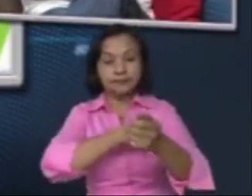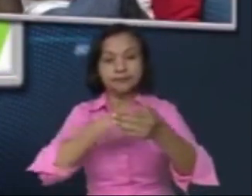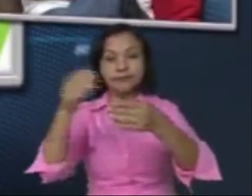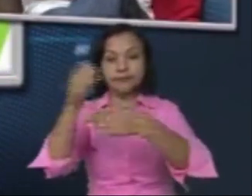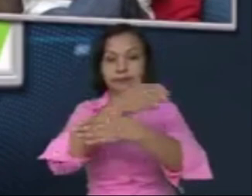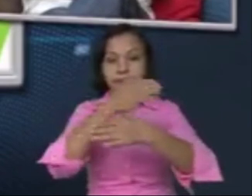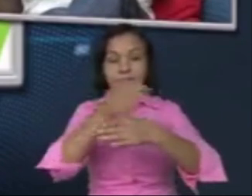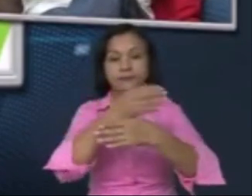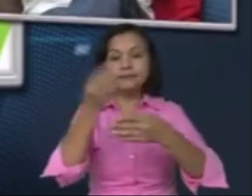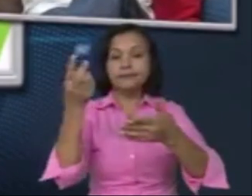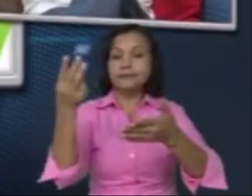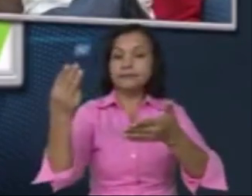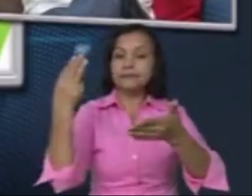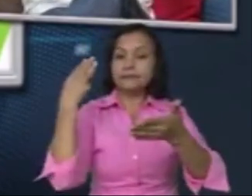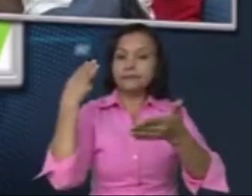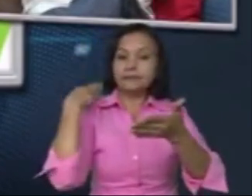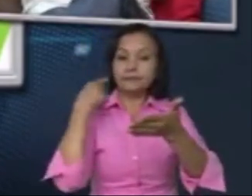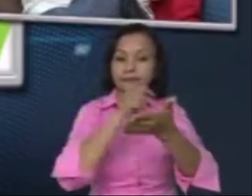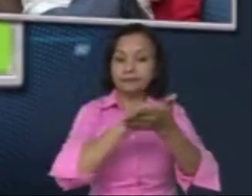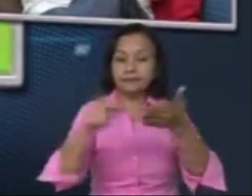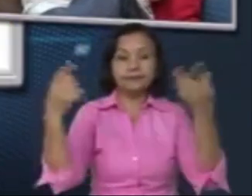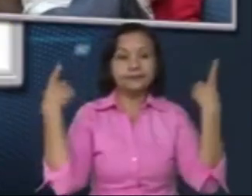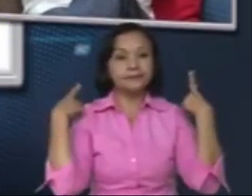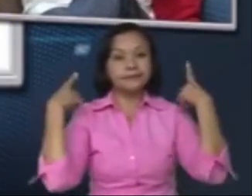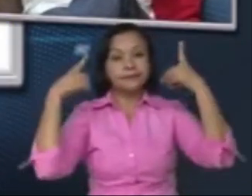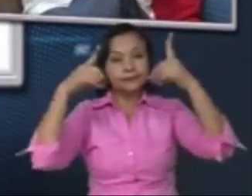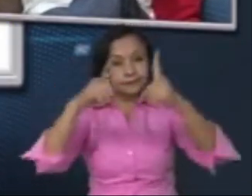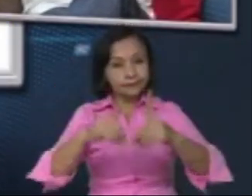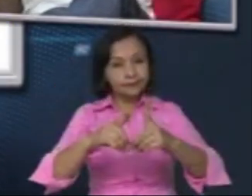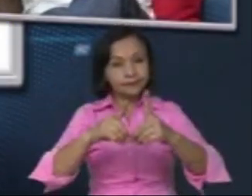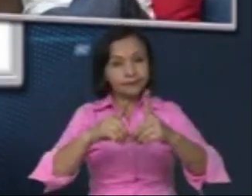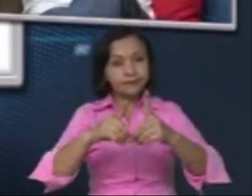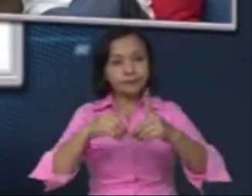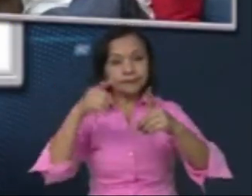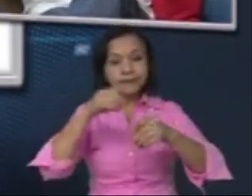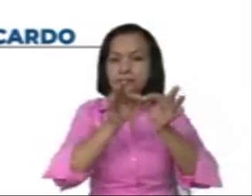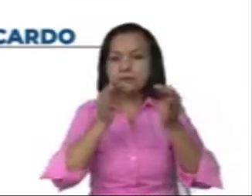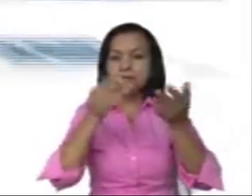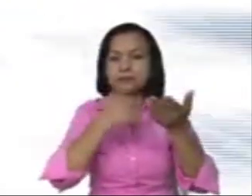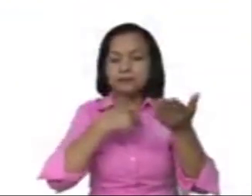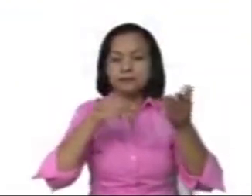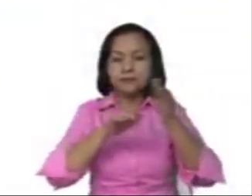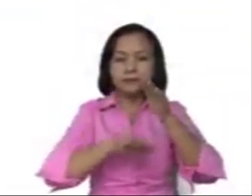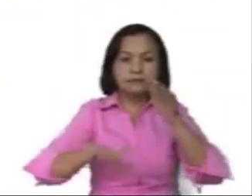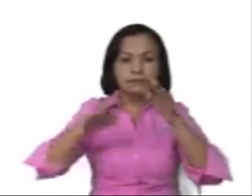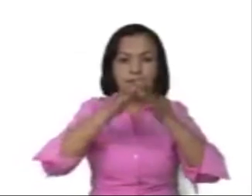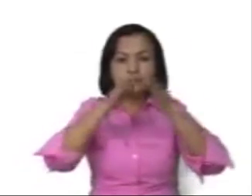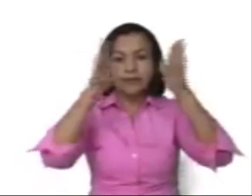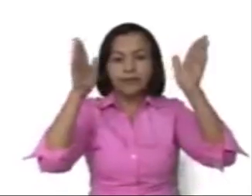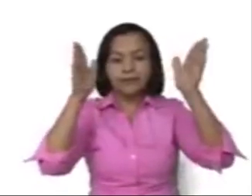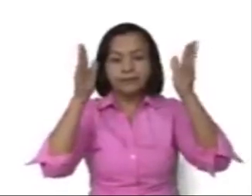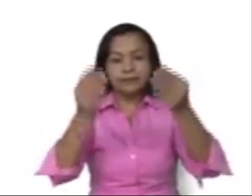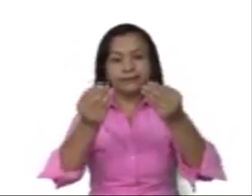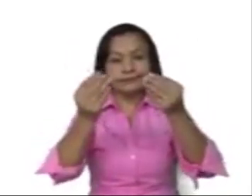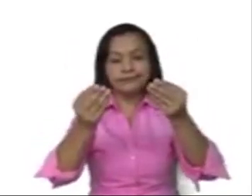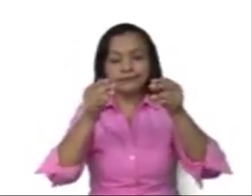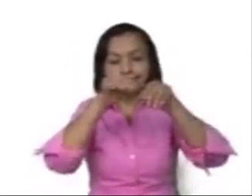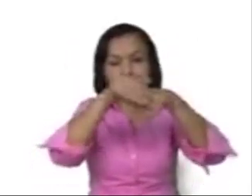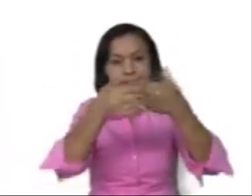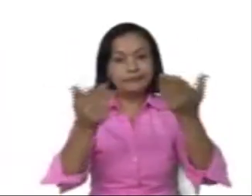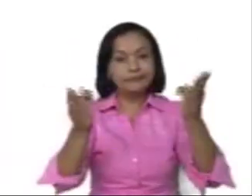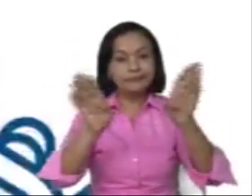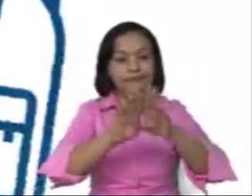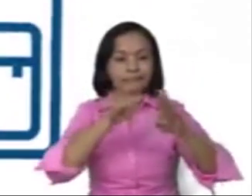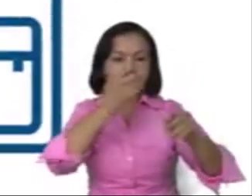a los maestros, a los directores de centros escolares, para que al final en todo este esfuerzo nos volquemos